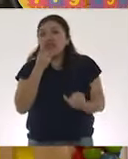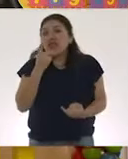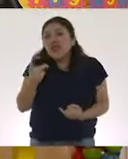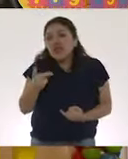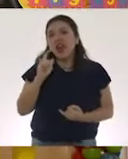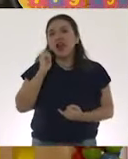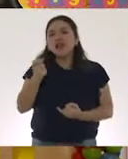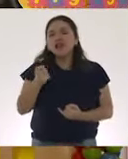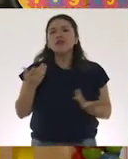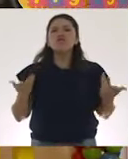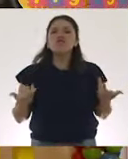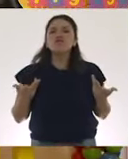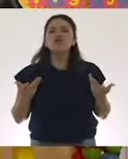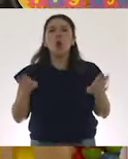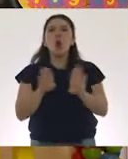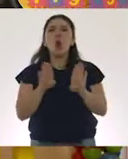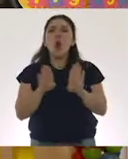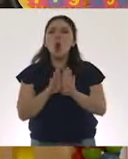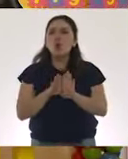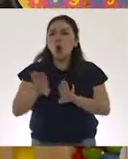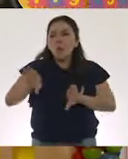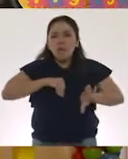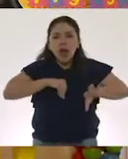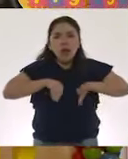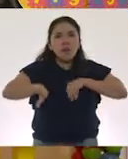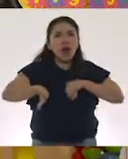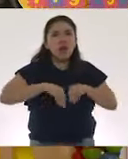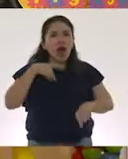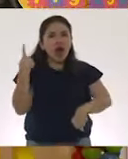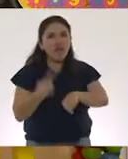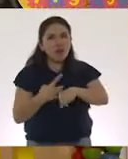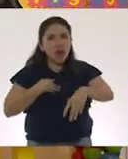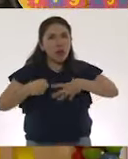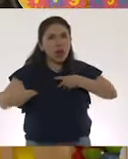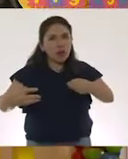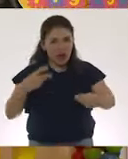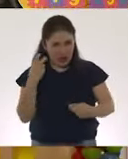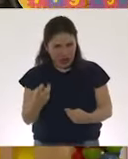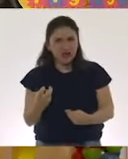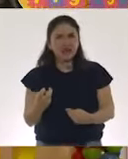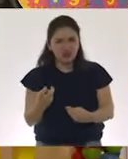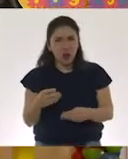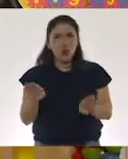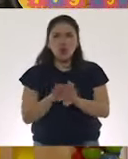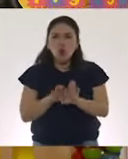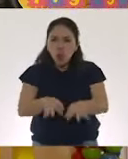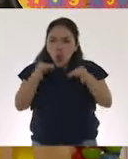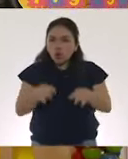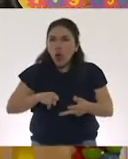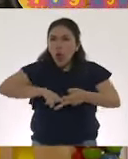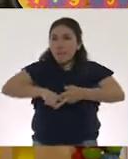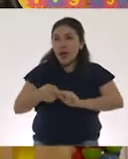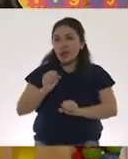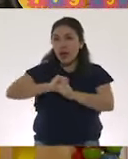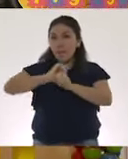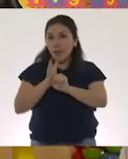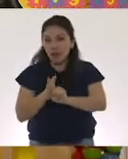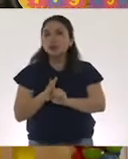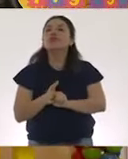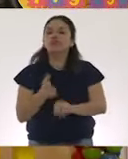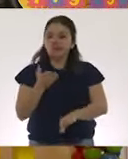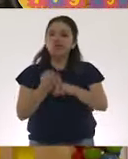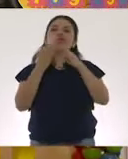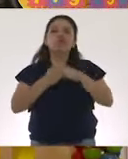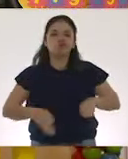a las formas de contagio y al origen de este virus, que sí es muy